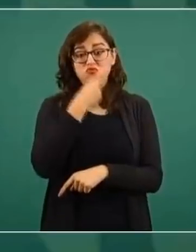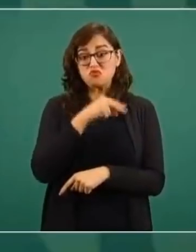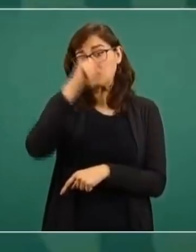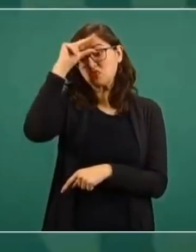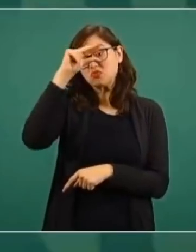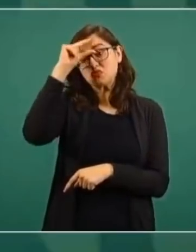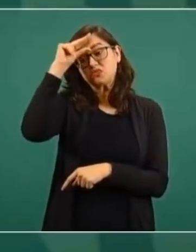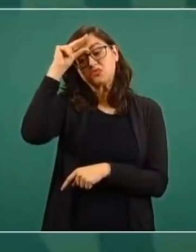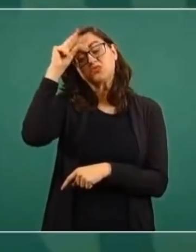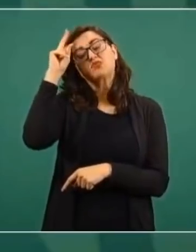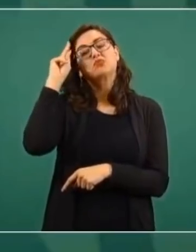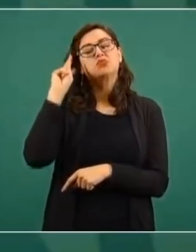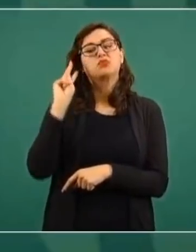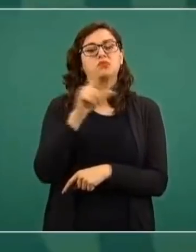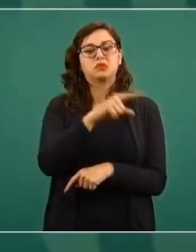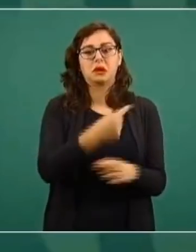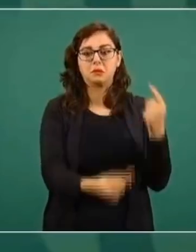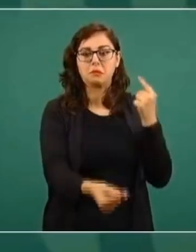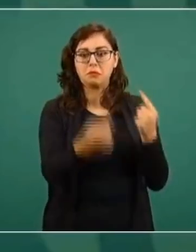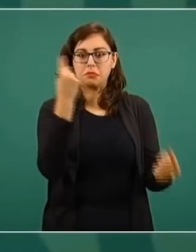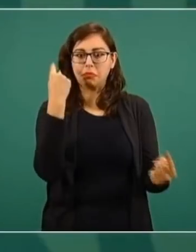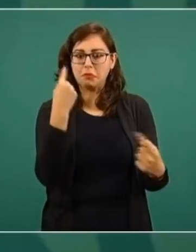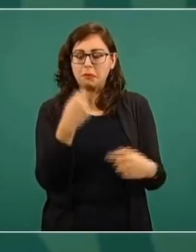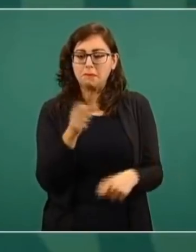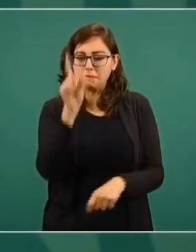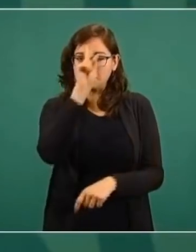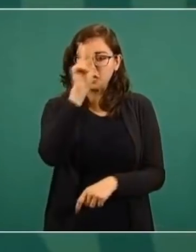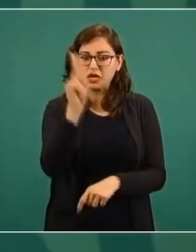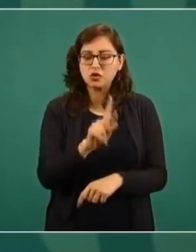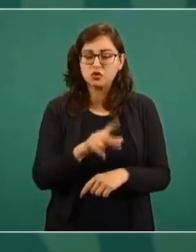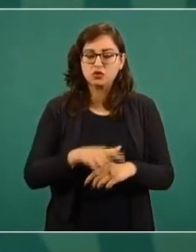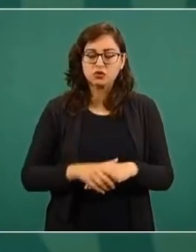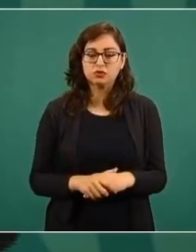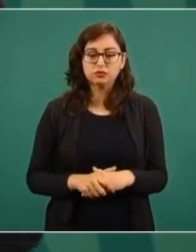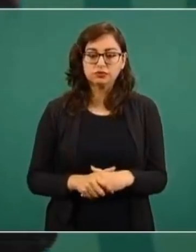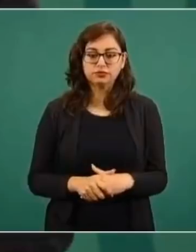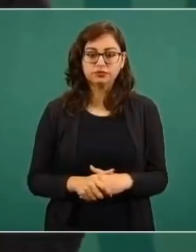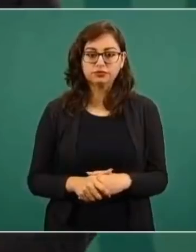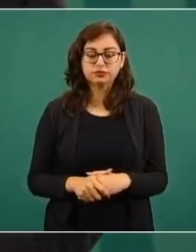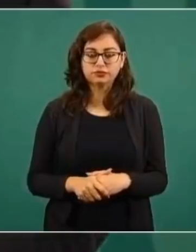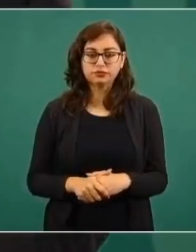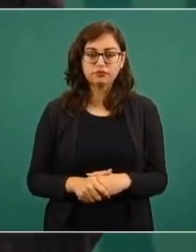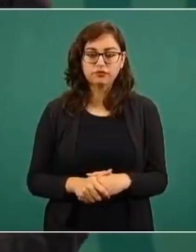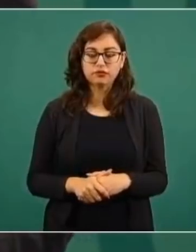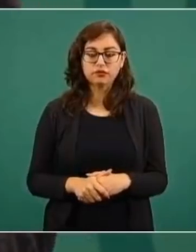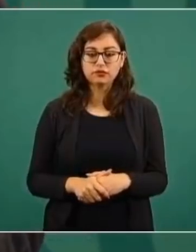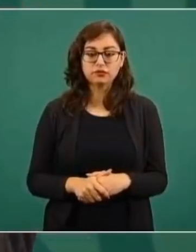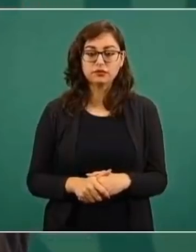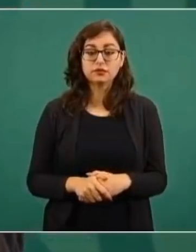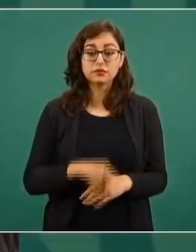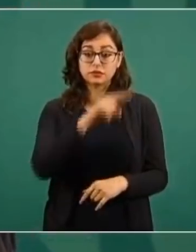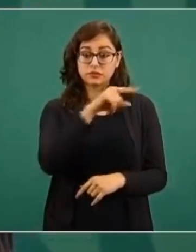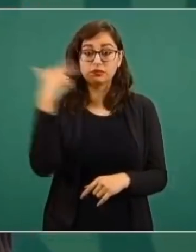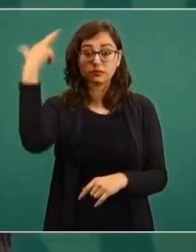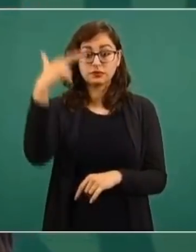un intelectual de la realeza,